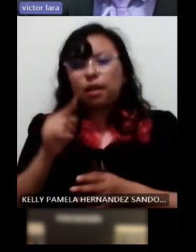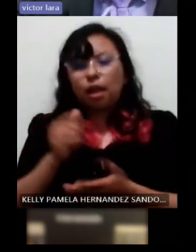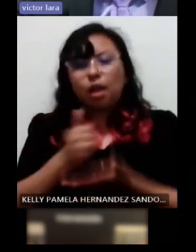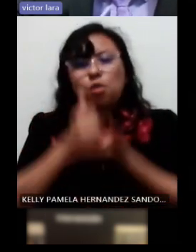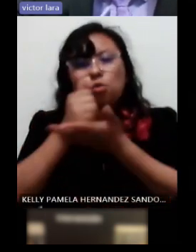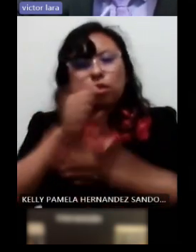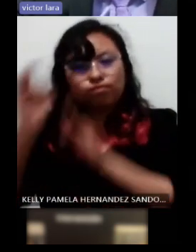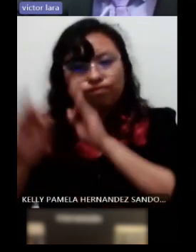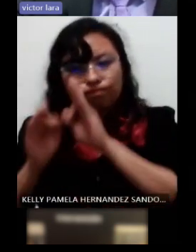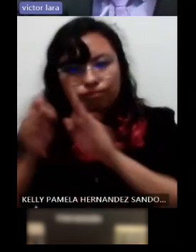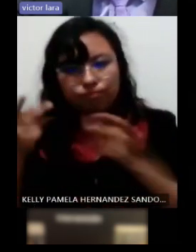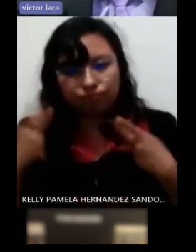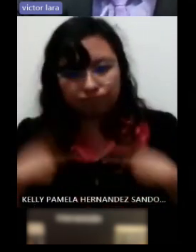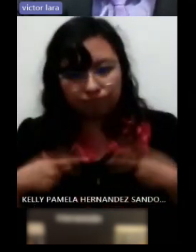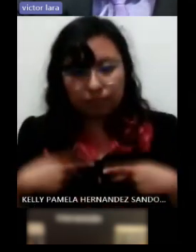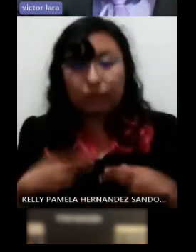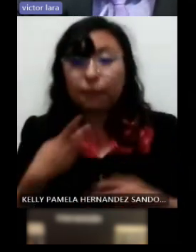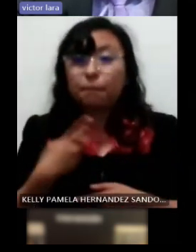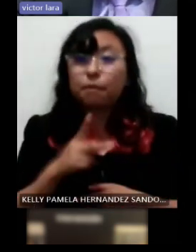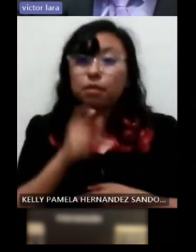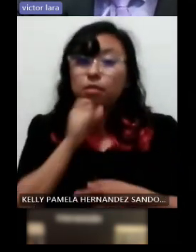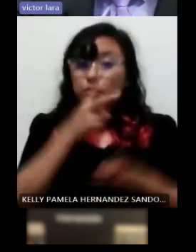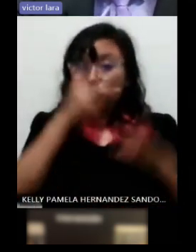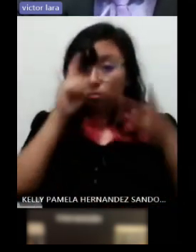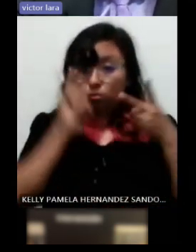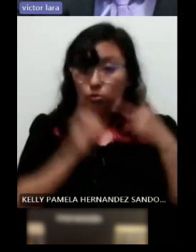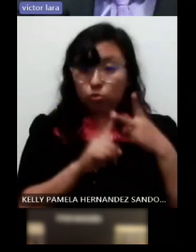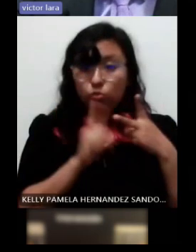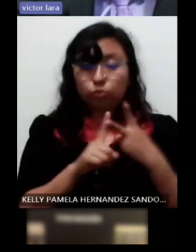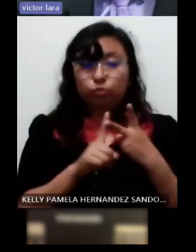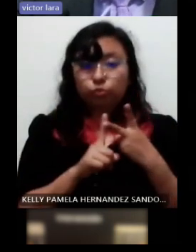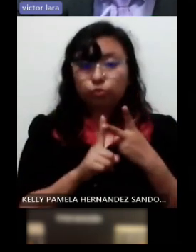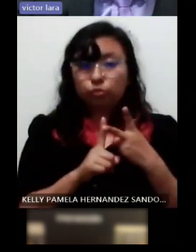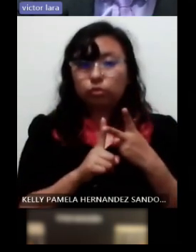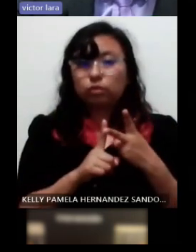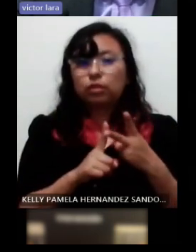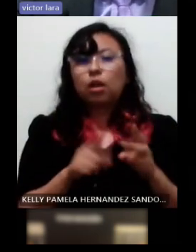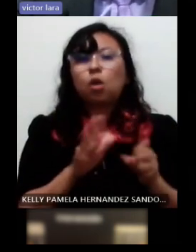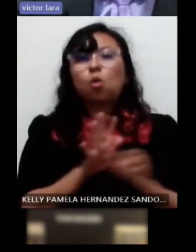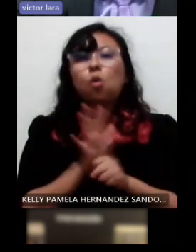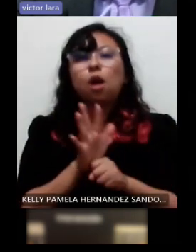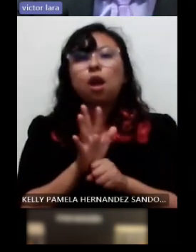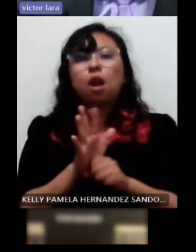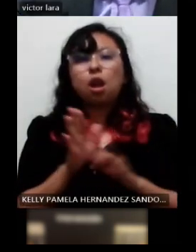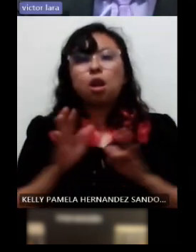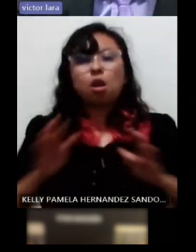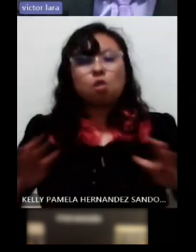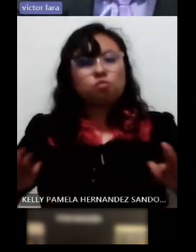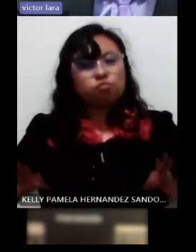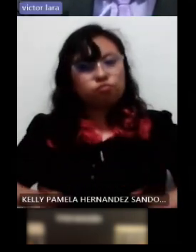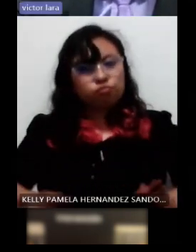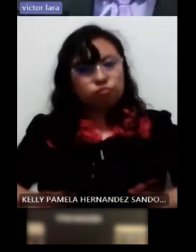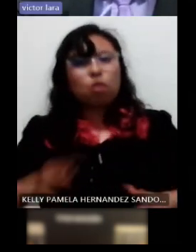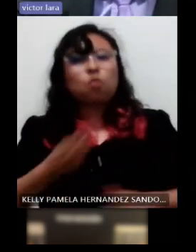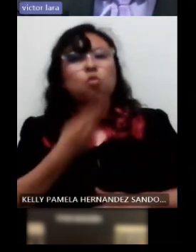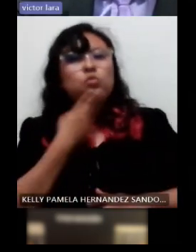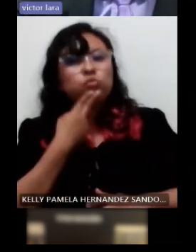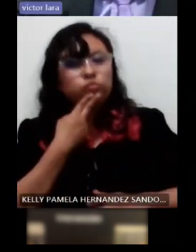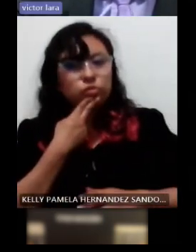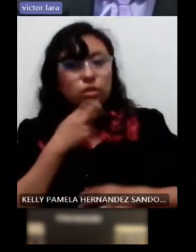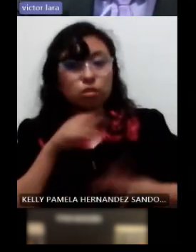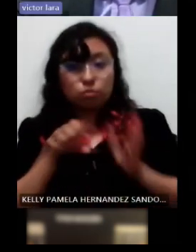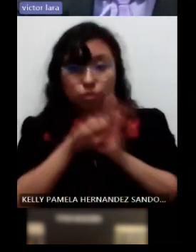lo segundo es comprender las características funcionales todas las personas que tienen una